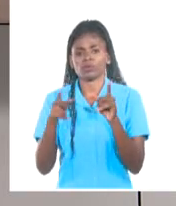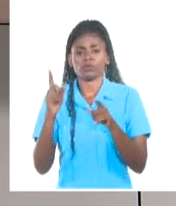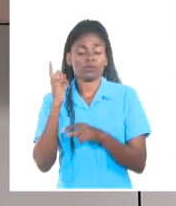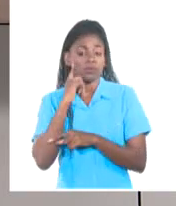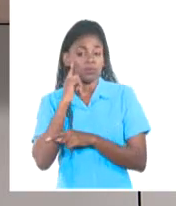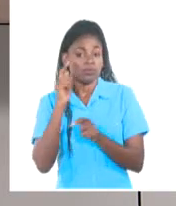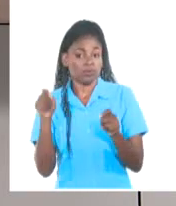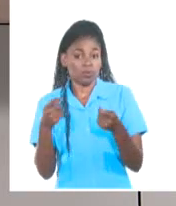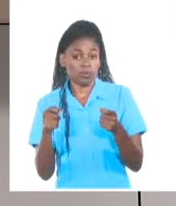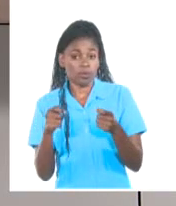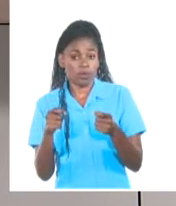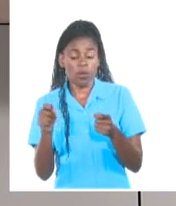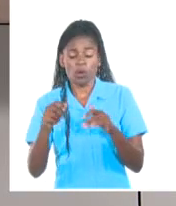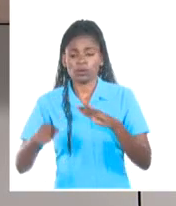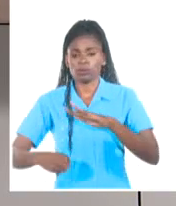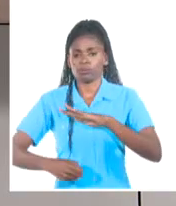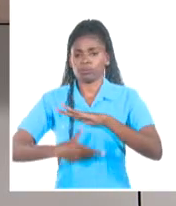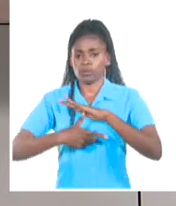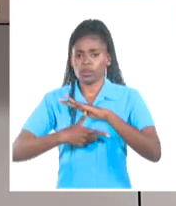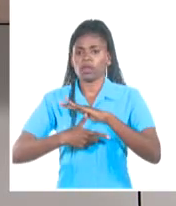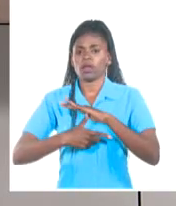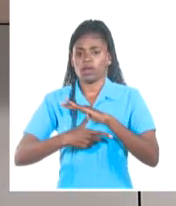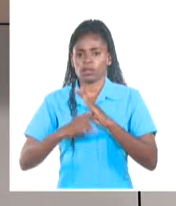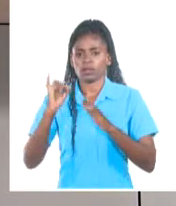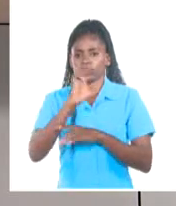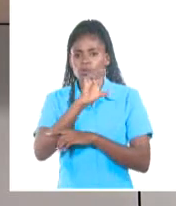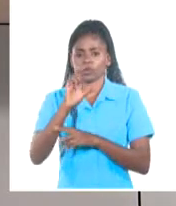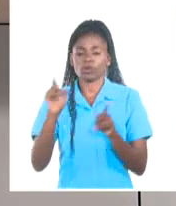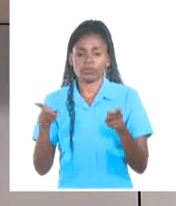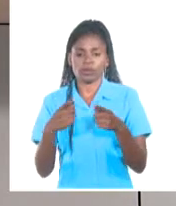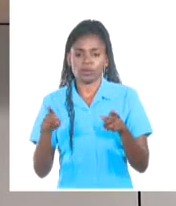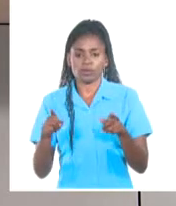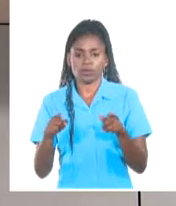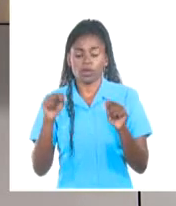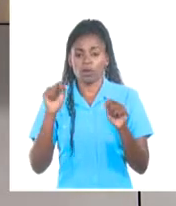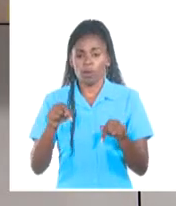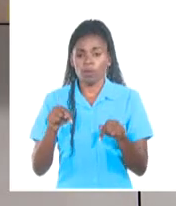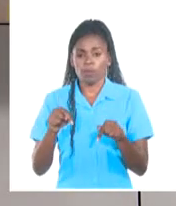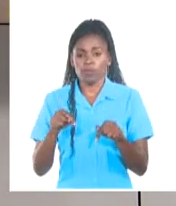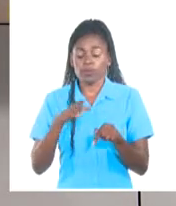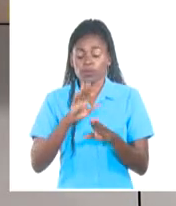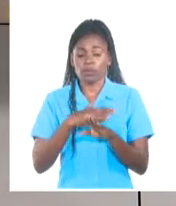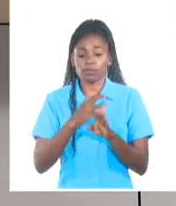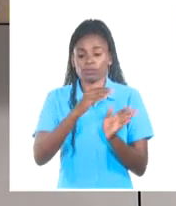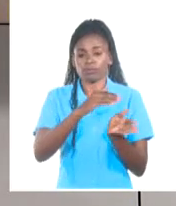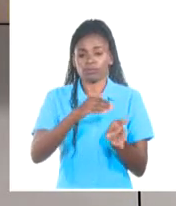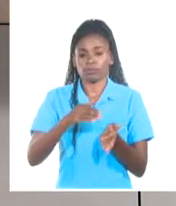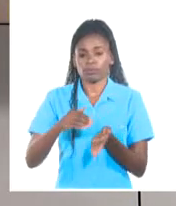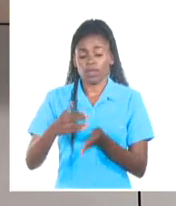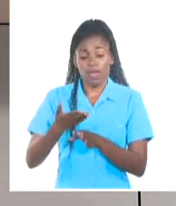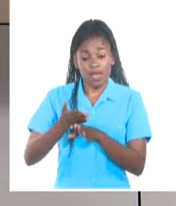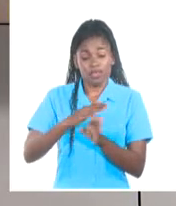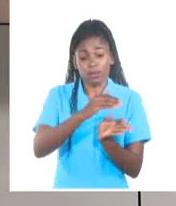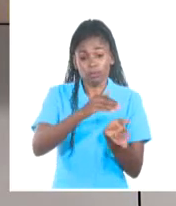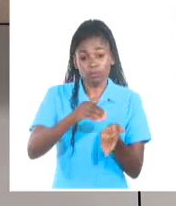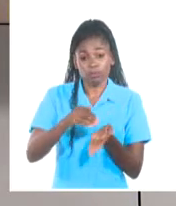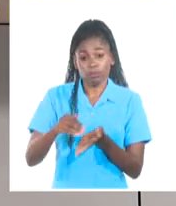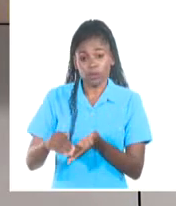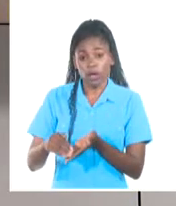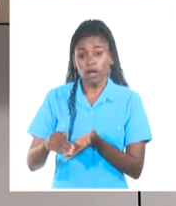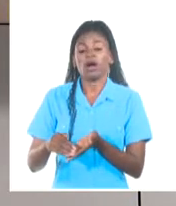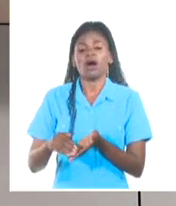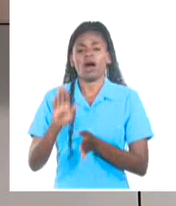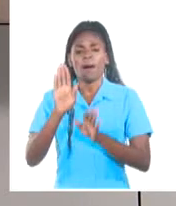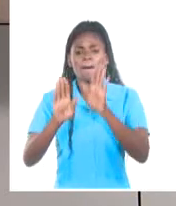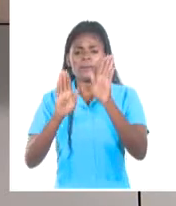Odilio Rufé y vicepresidente del Instituto Cubano de la Música. Al momento de su deceso se desempeñaba como director del Museo Nacional de la